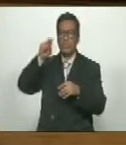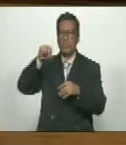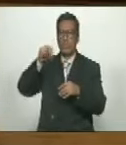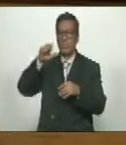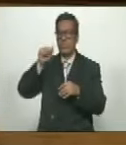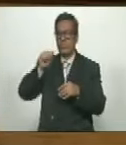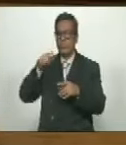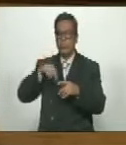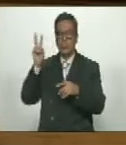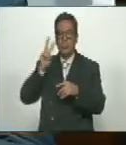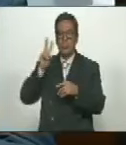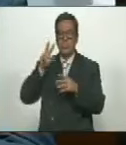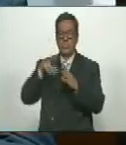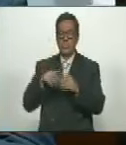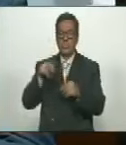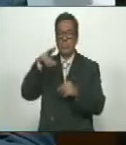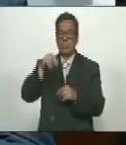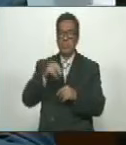renacimiento pero en Venezuela no